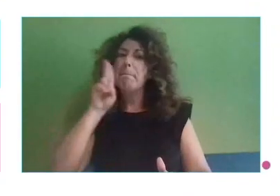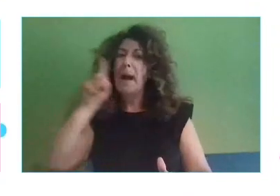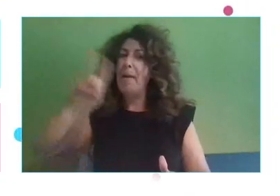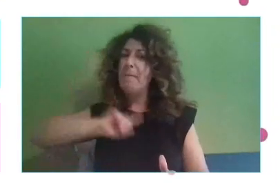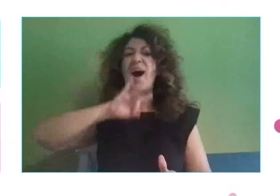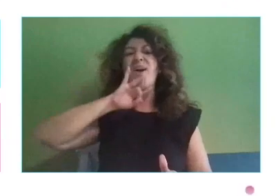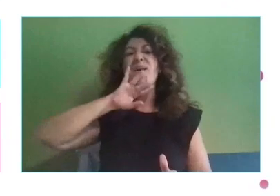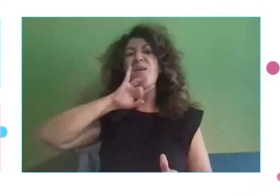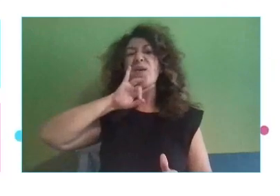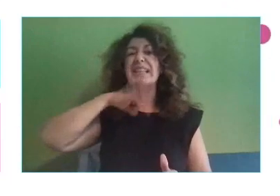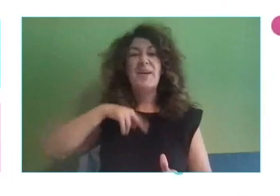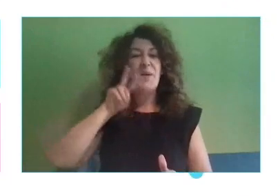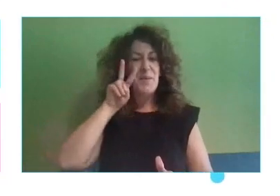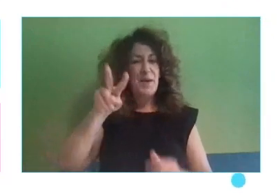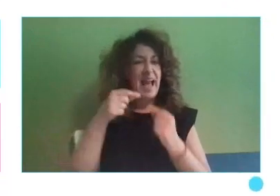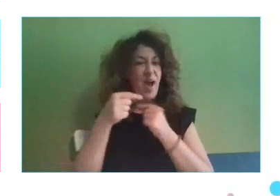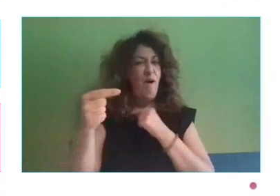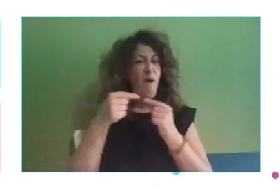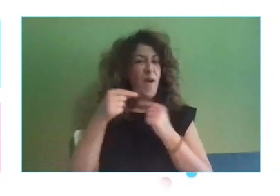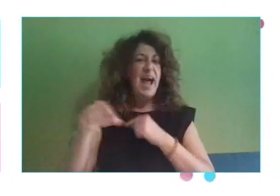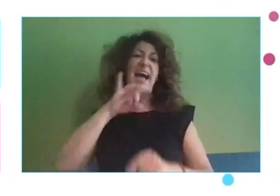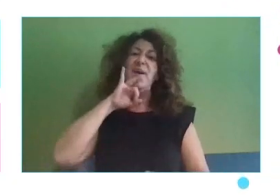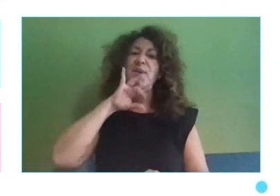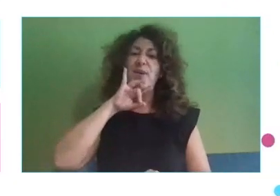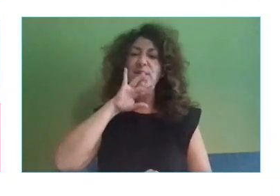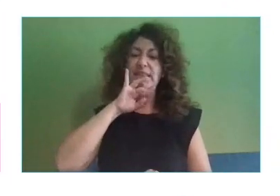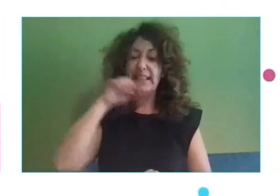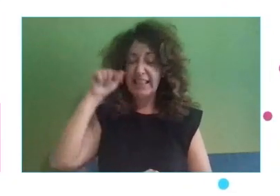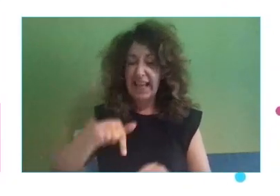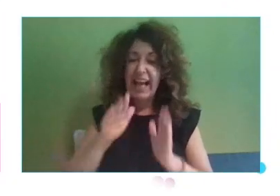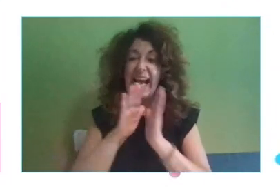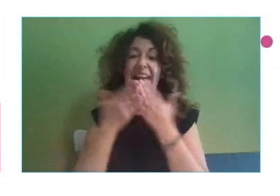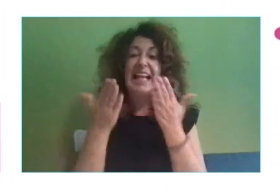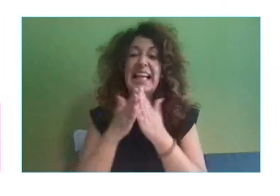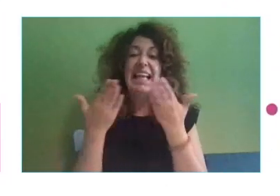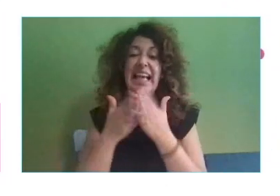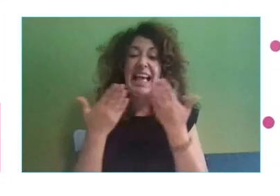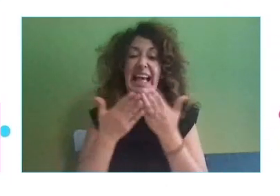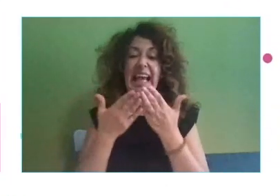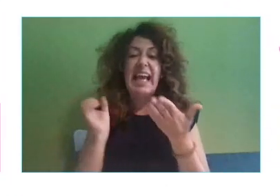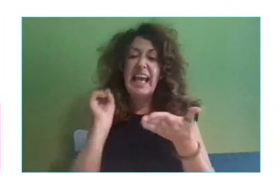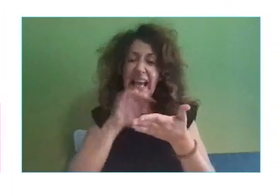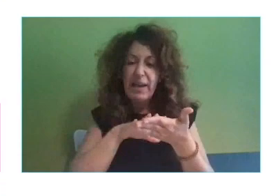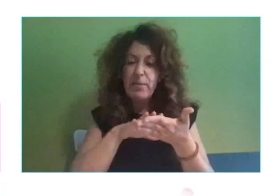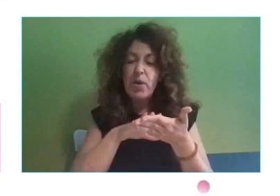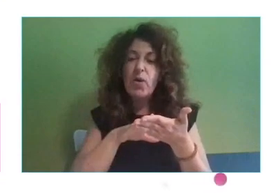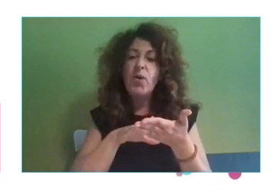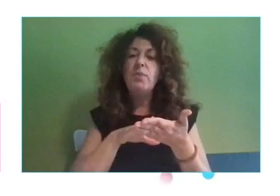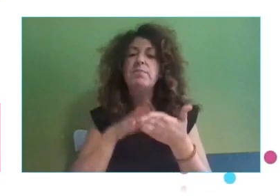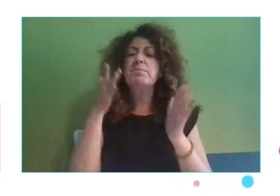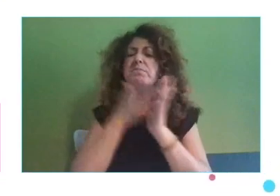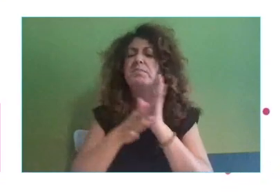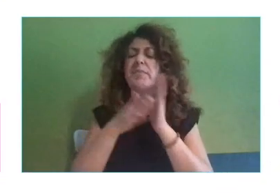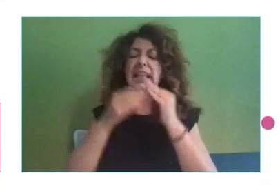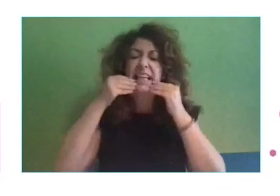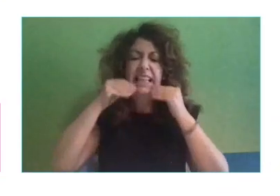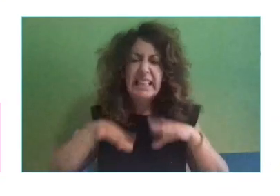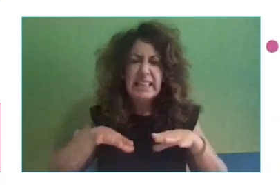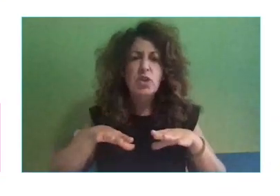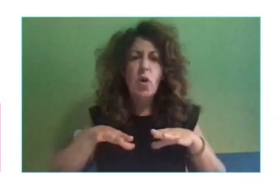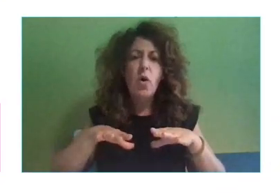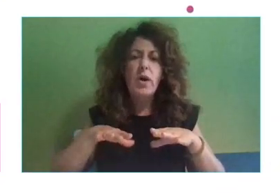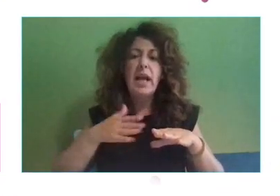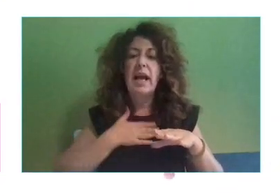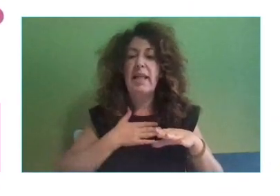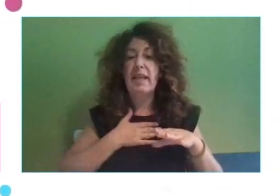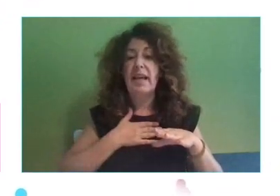Y os vengo a hablar de este libro que básicamente lo que hace es recoger un poco la historia que hemos tenido últimamente desde Easy como escuela